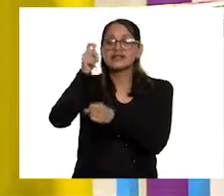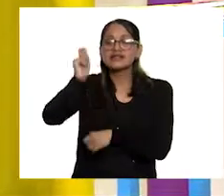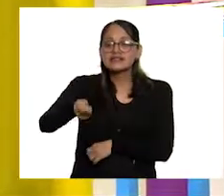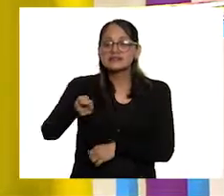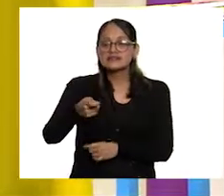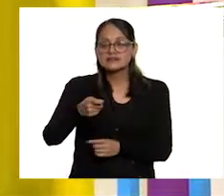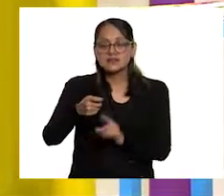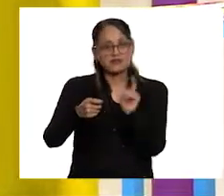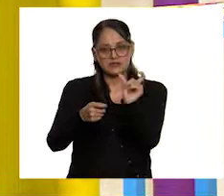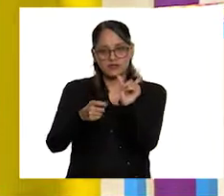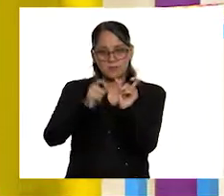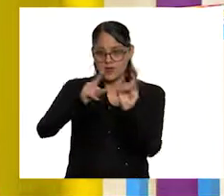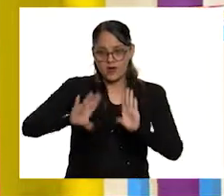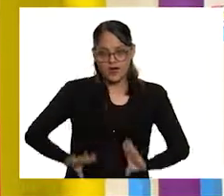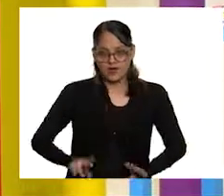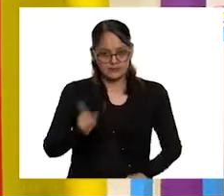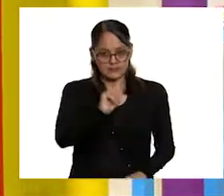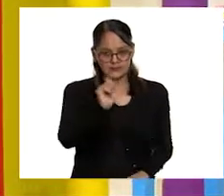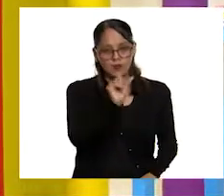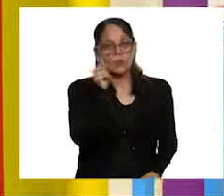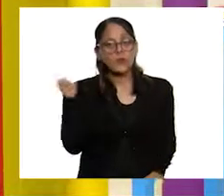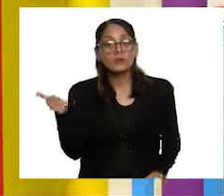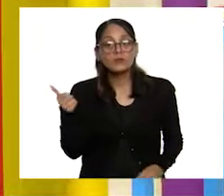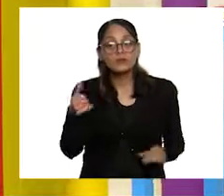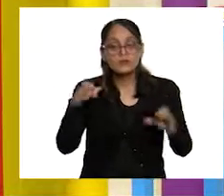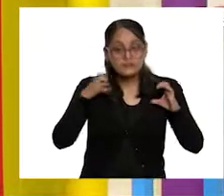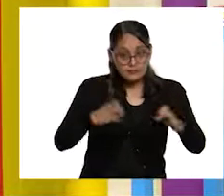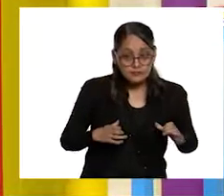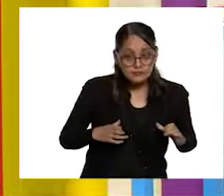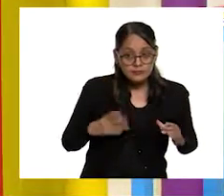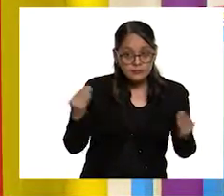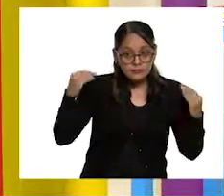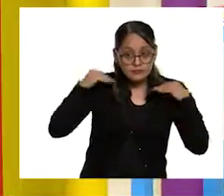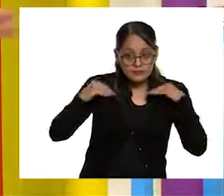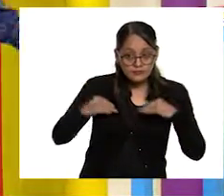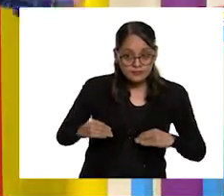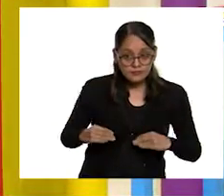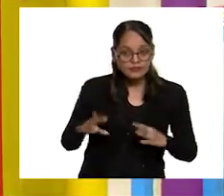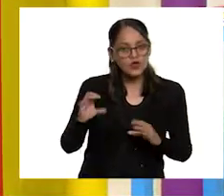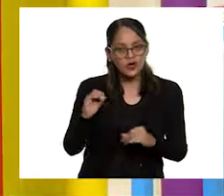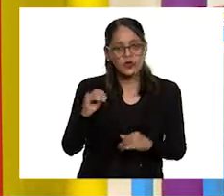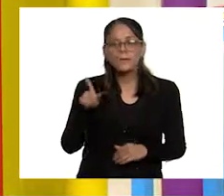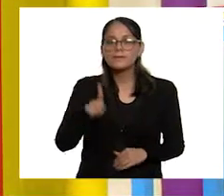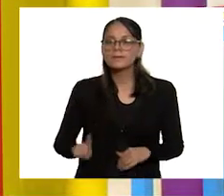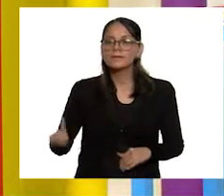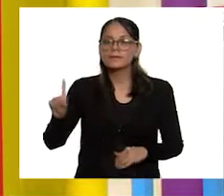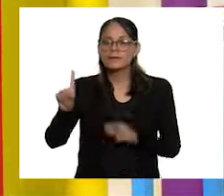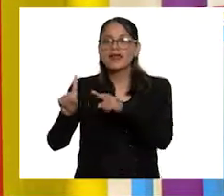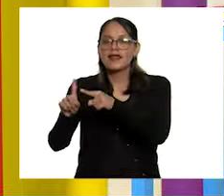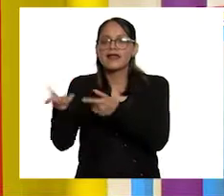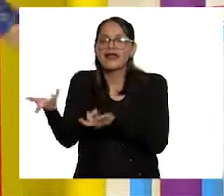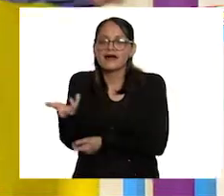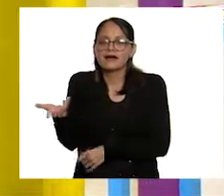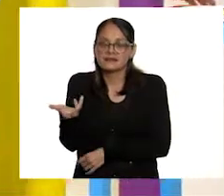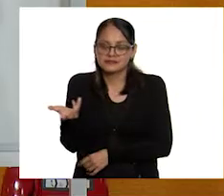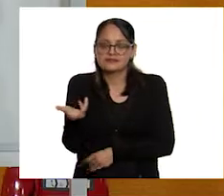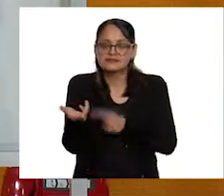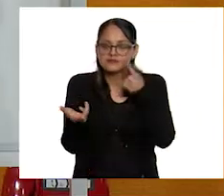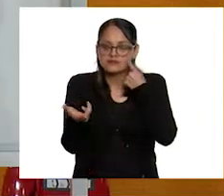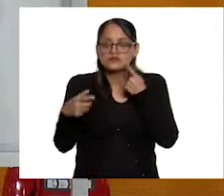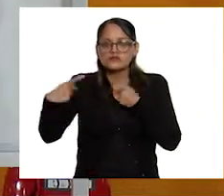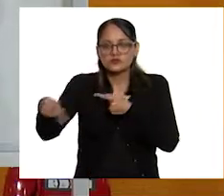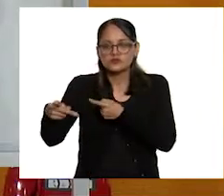categoría. Ahí. Física. Lo que hace. Lo que hace. Muy bien. Con su cámara